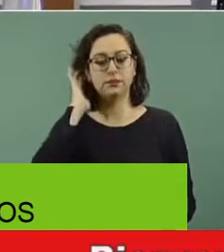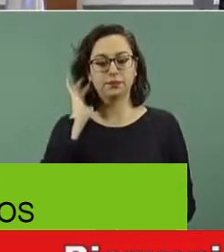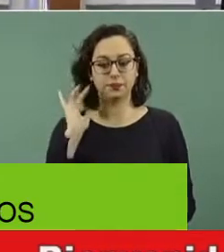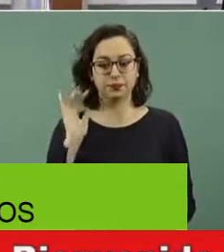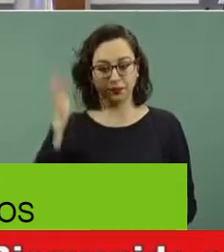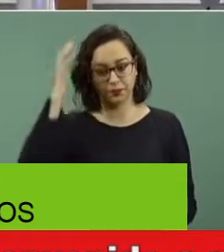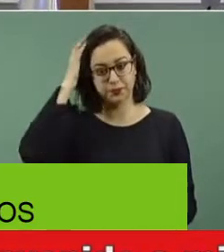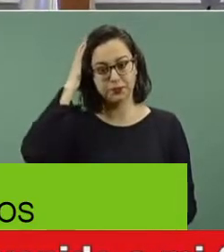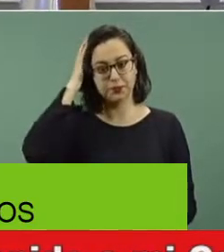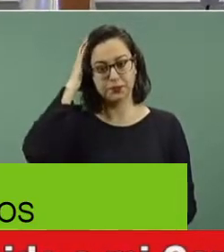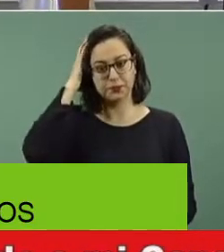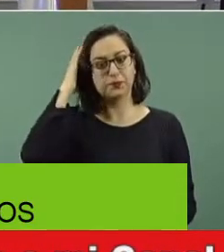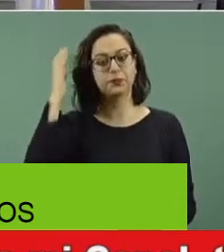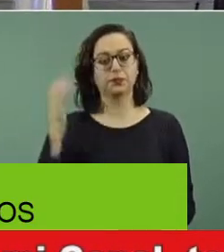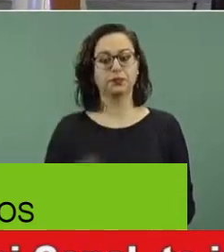Gracias. Gracias.